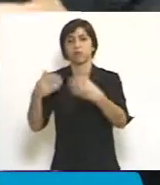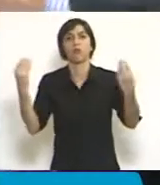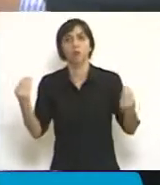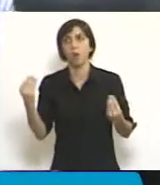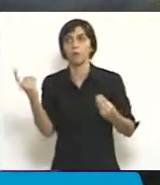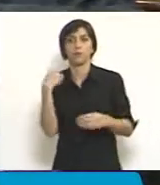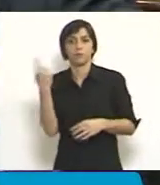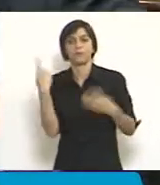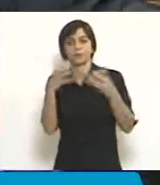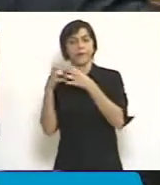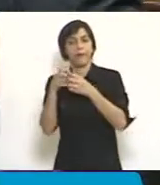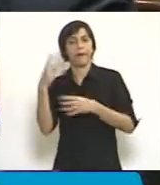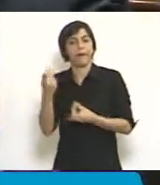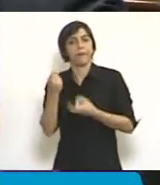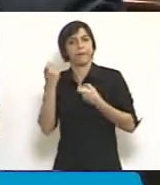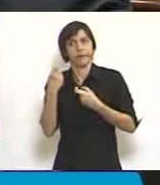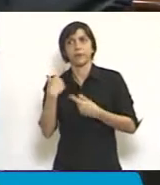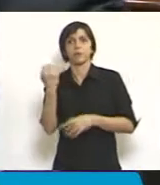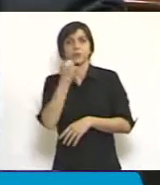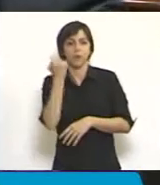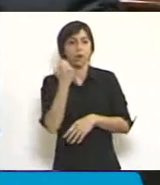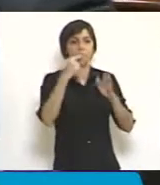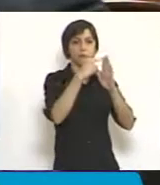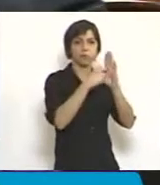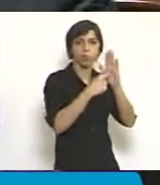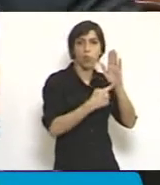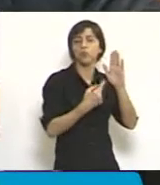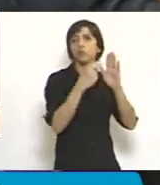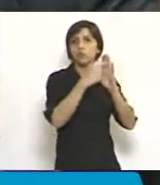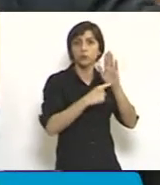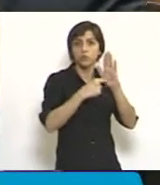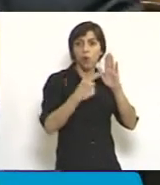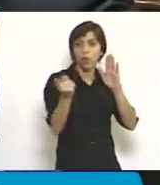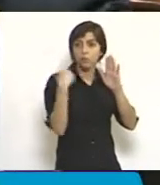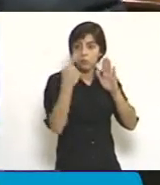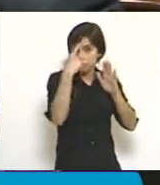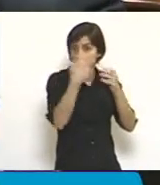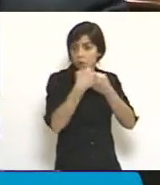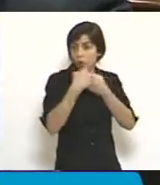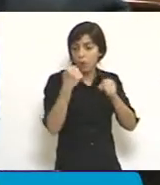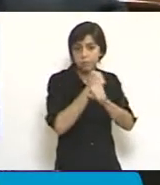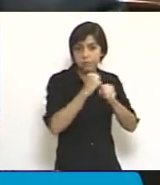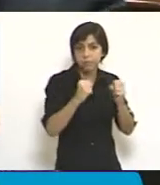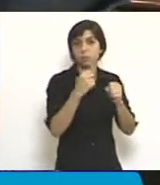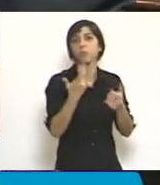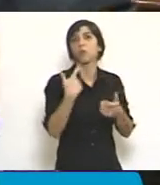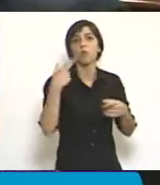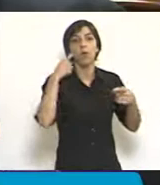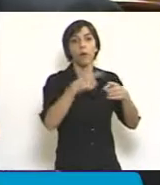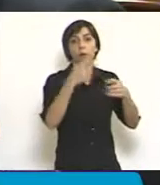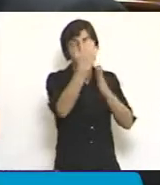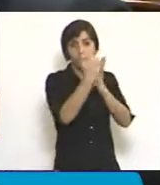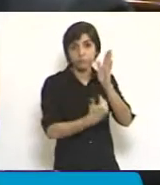repetir cuáles eran los principios que ese código buscaba. Y entonces nuestro análisis tiene que ver con que